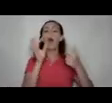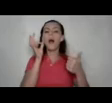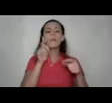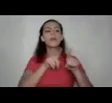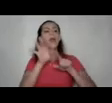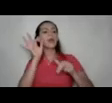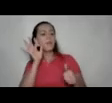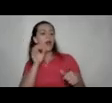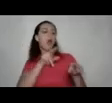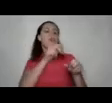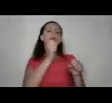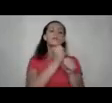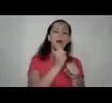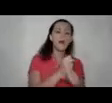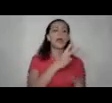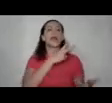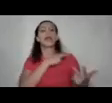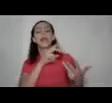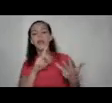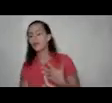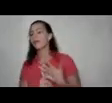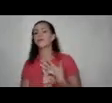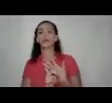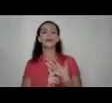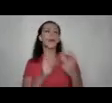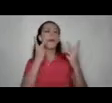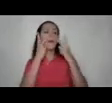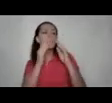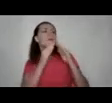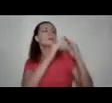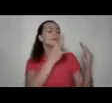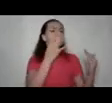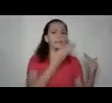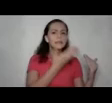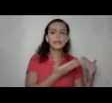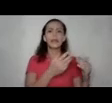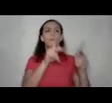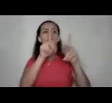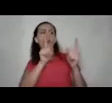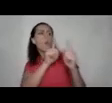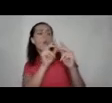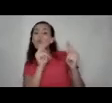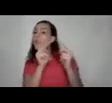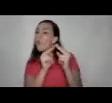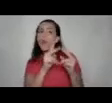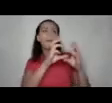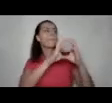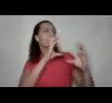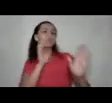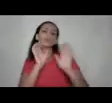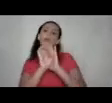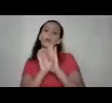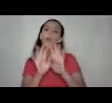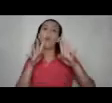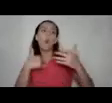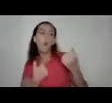compañeras de trabajo jefas vecinas personas que nos encontramos que no conocemos en un autobús por ejemplo y como le